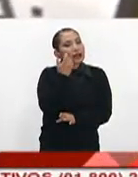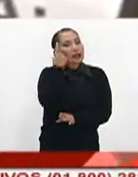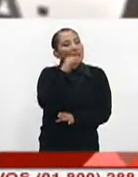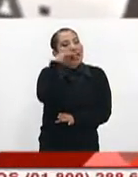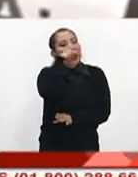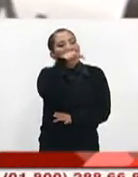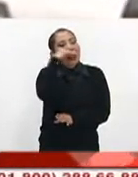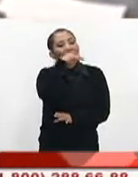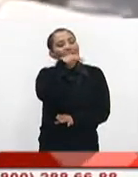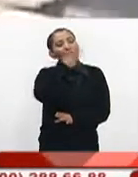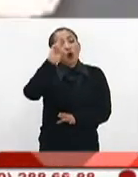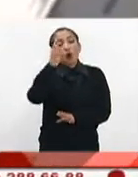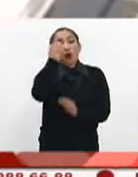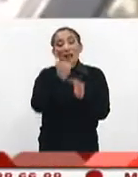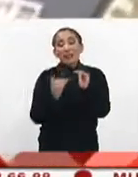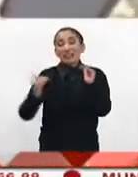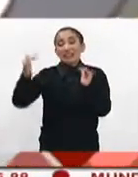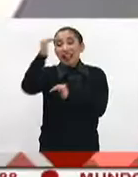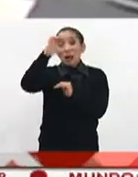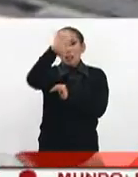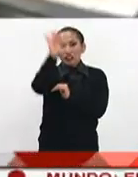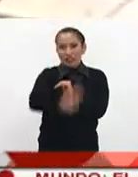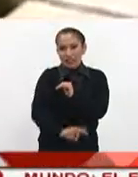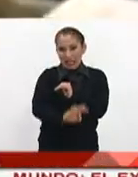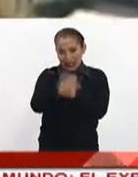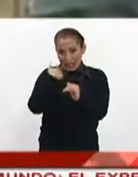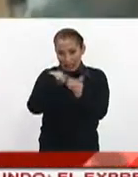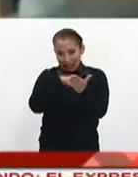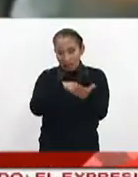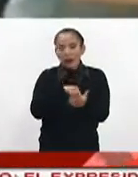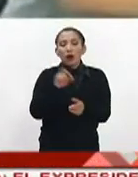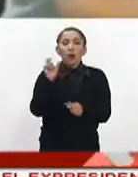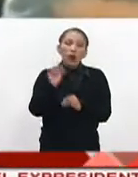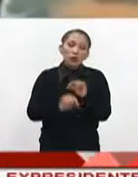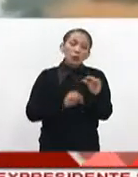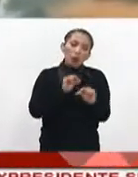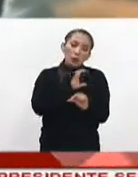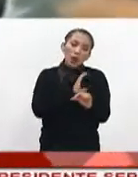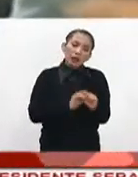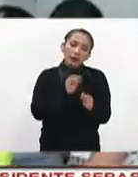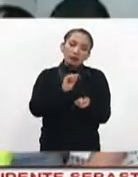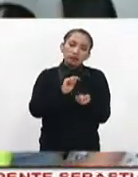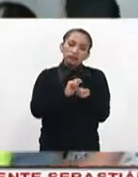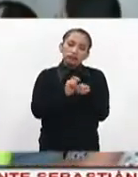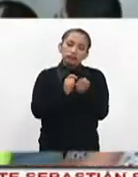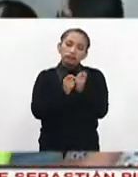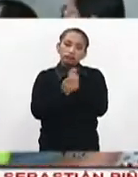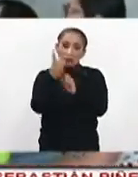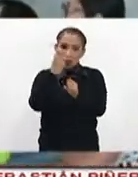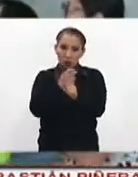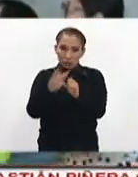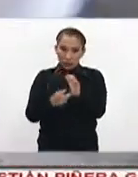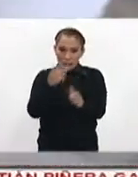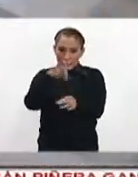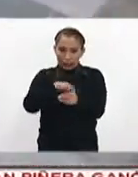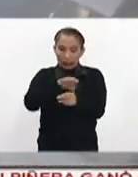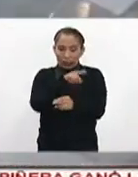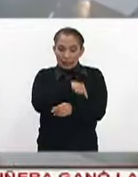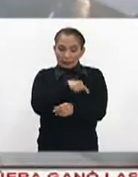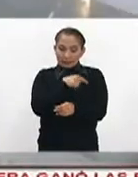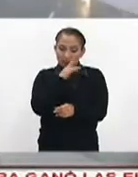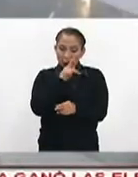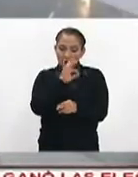la educación superior hasta 100% durante la campaña electoral ahora para la segunda vuelta tuvo que